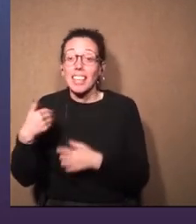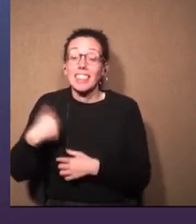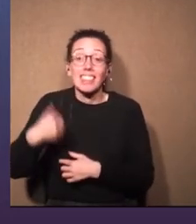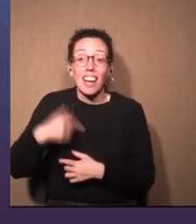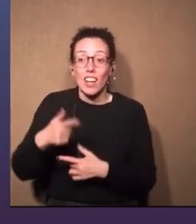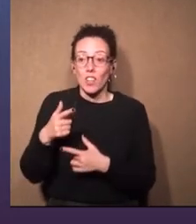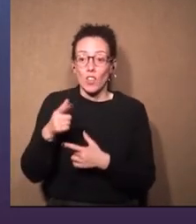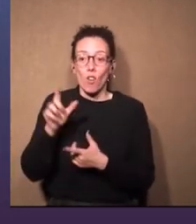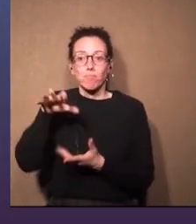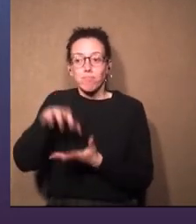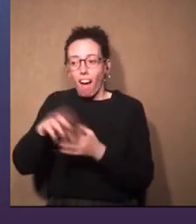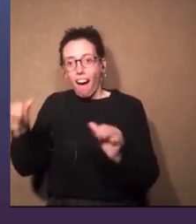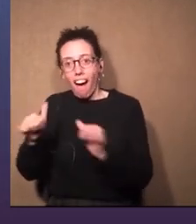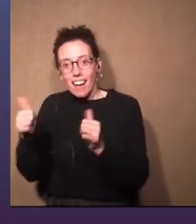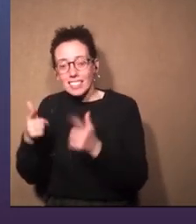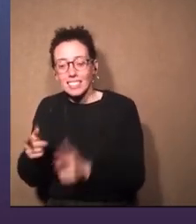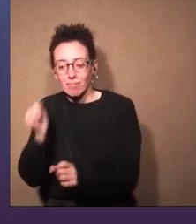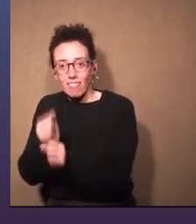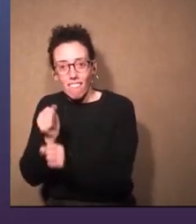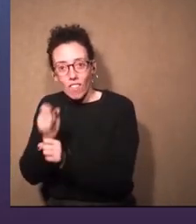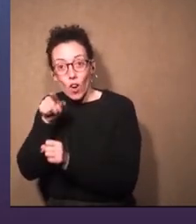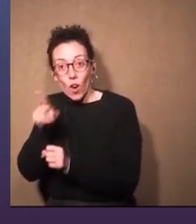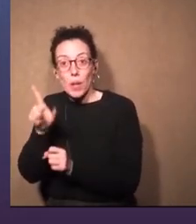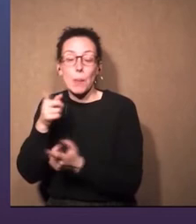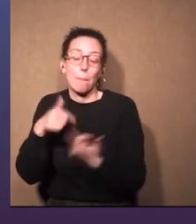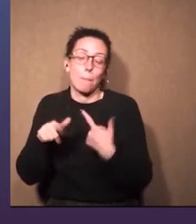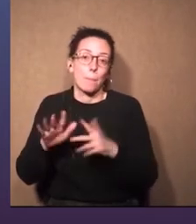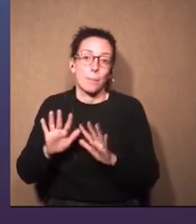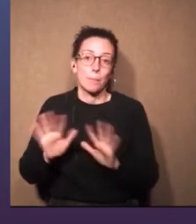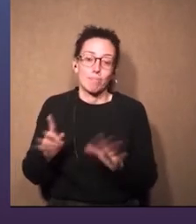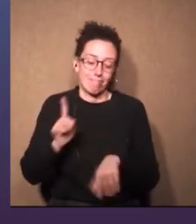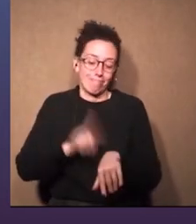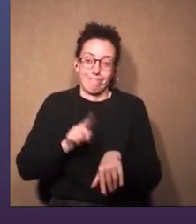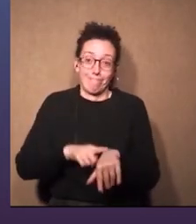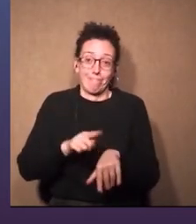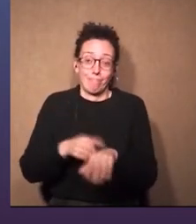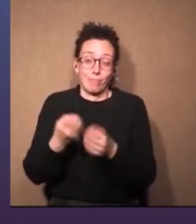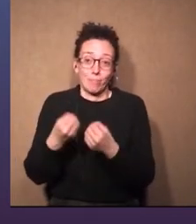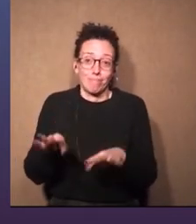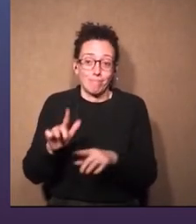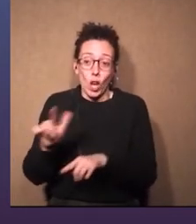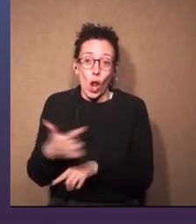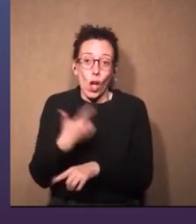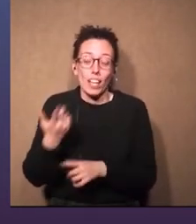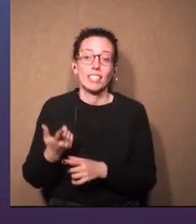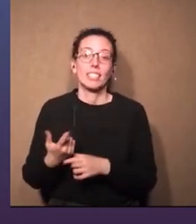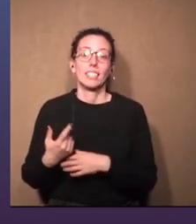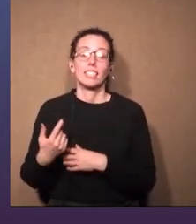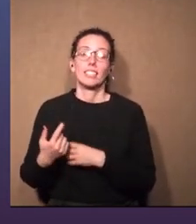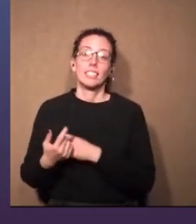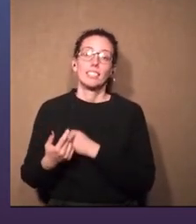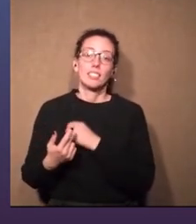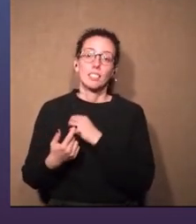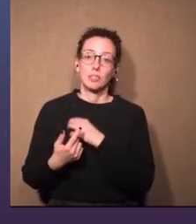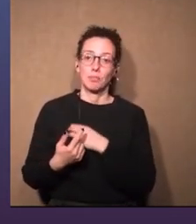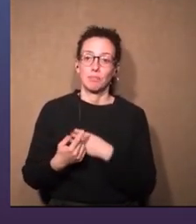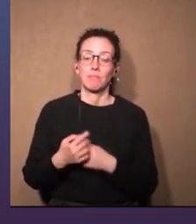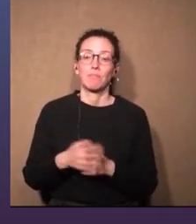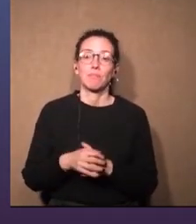se extraña la parte de realizar. Por supuesto. pero bueno, no dan los tiempos como para sentarse.